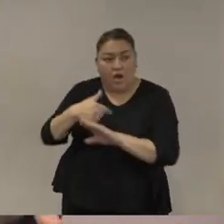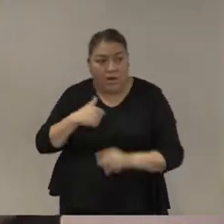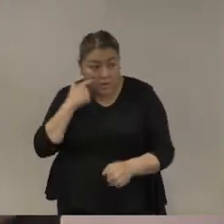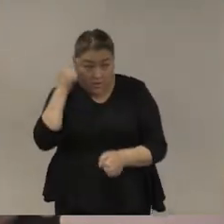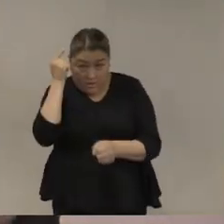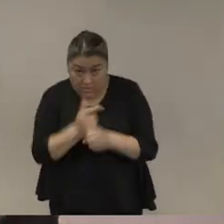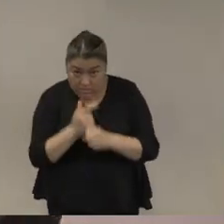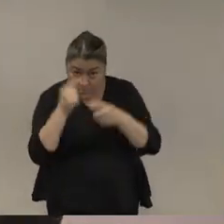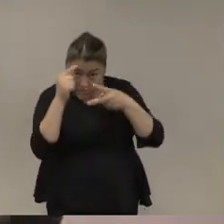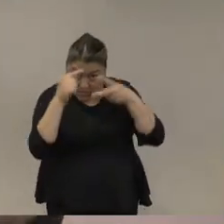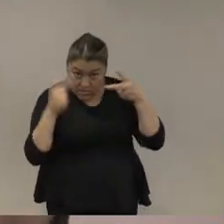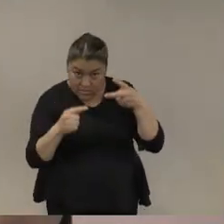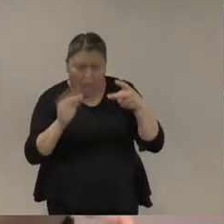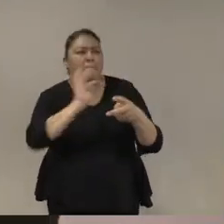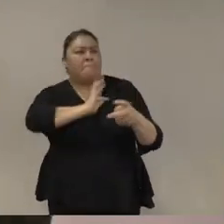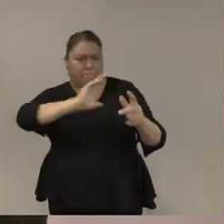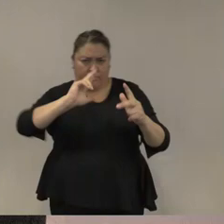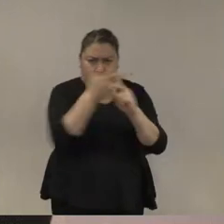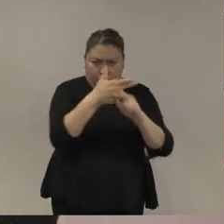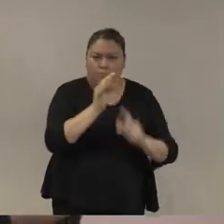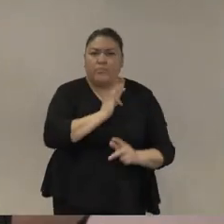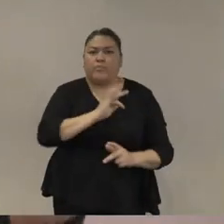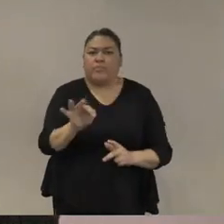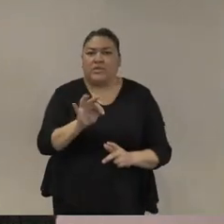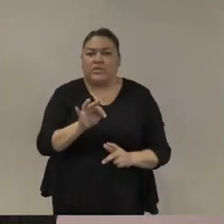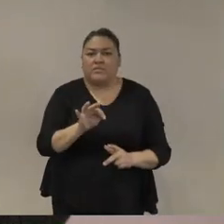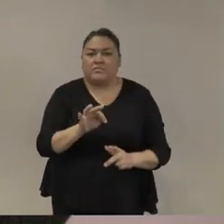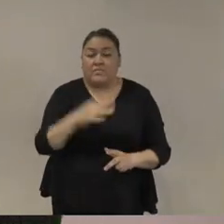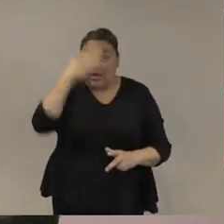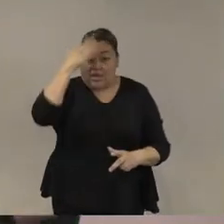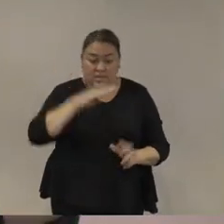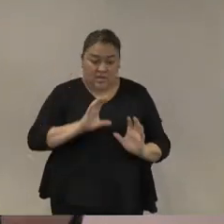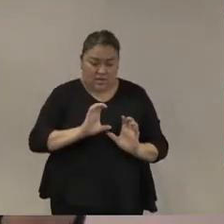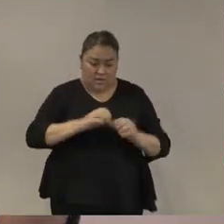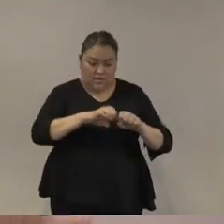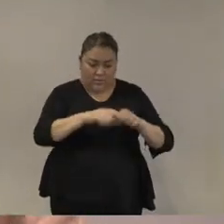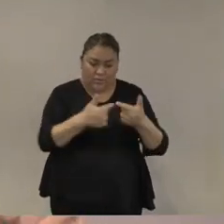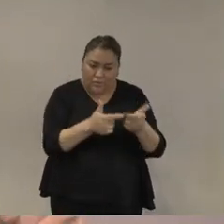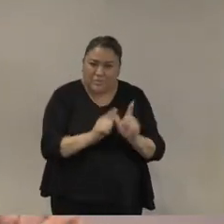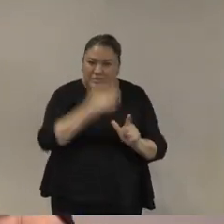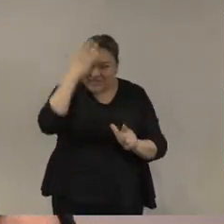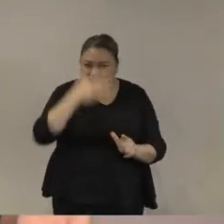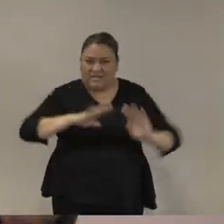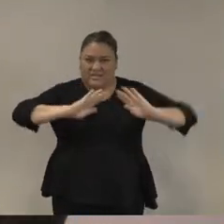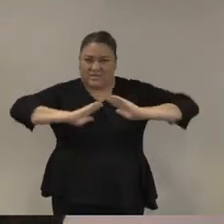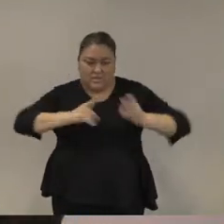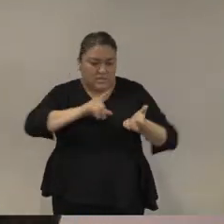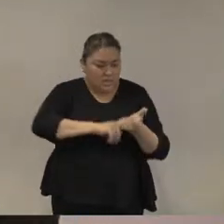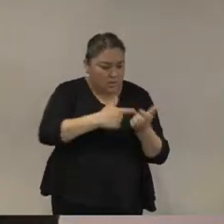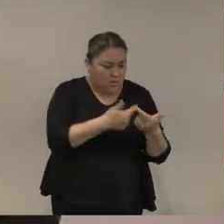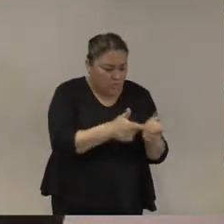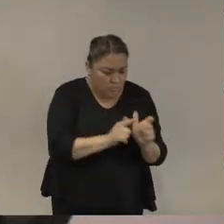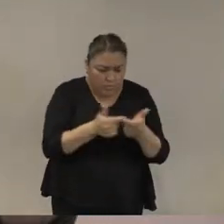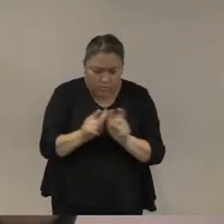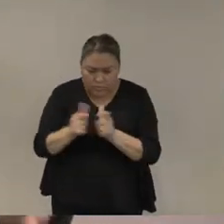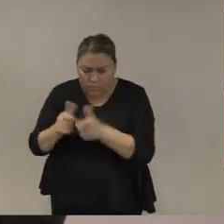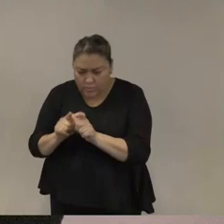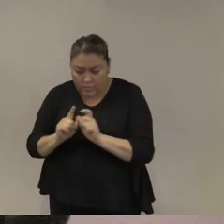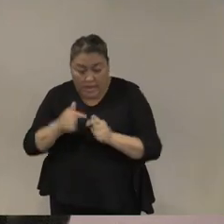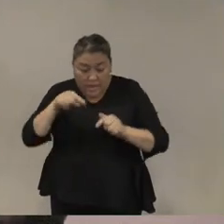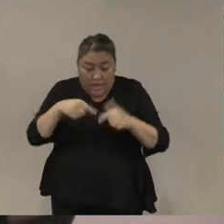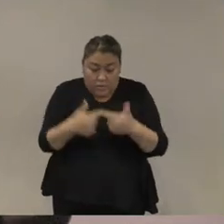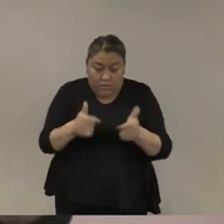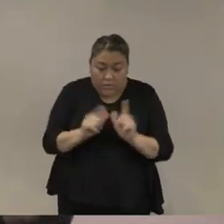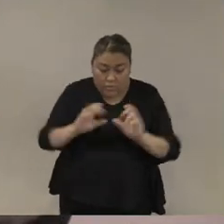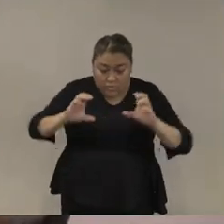en mi tesis es que cabe al comandante de la unidad militar que está empleada en el terreno decidir en la práctica